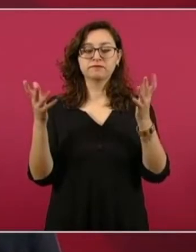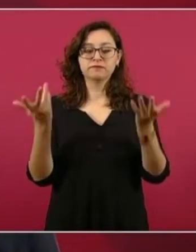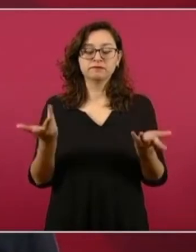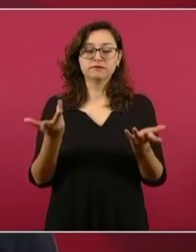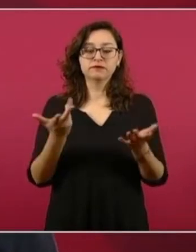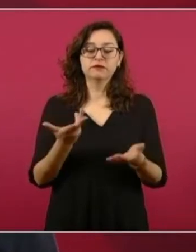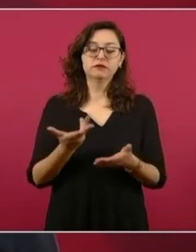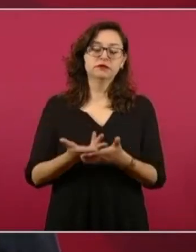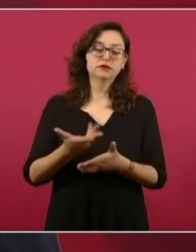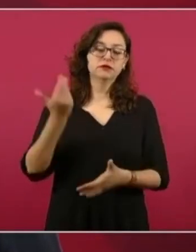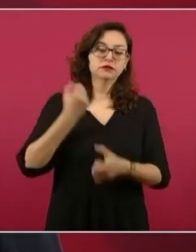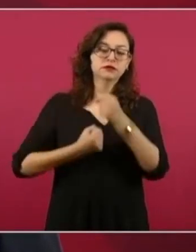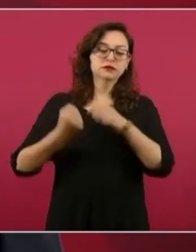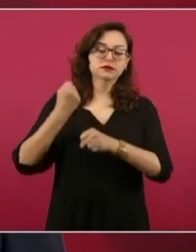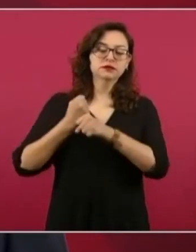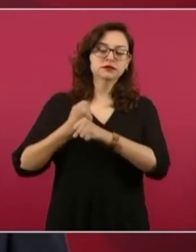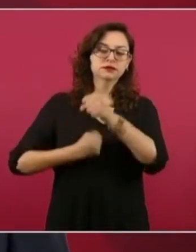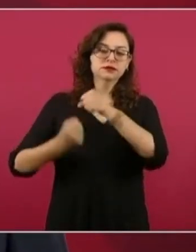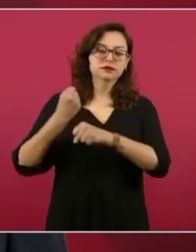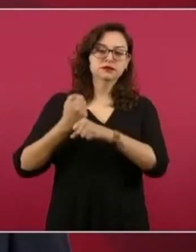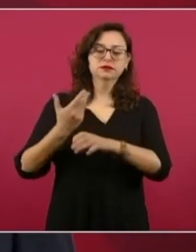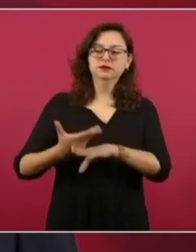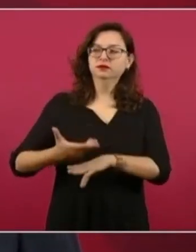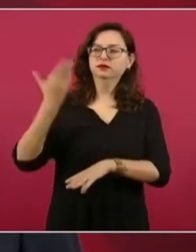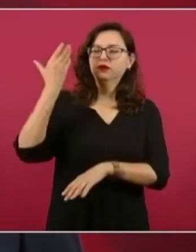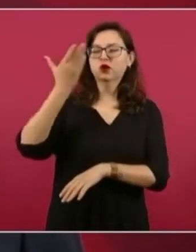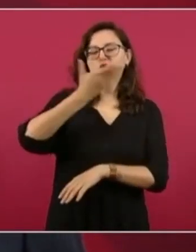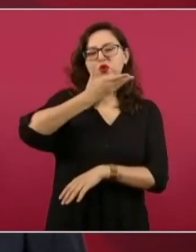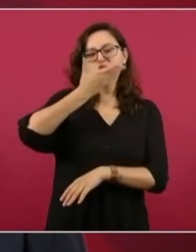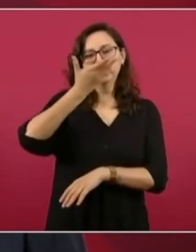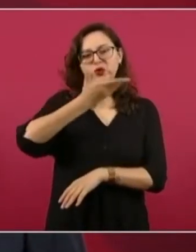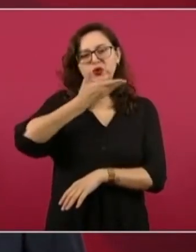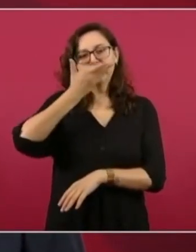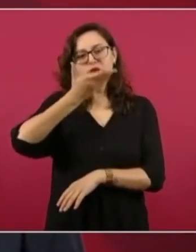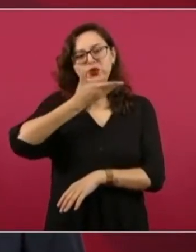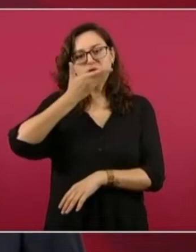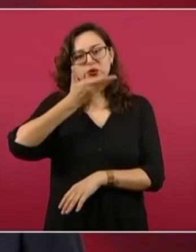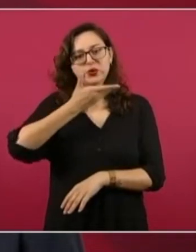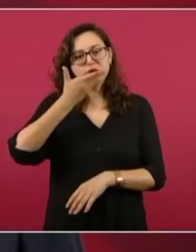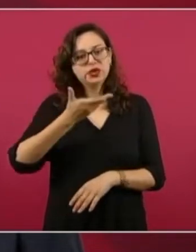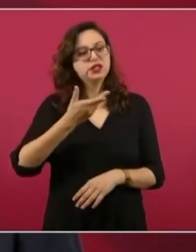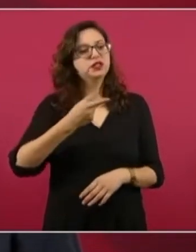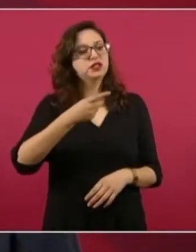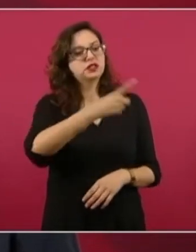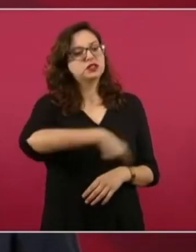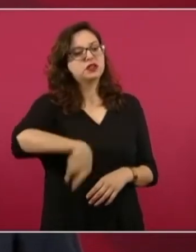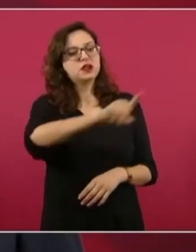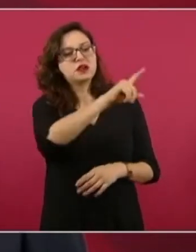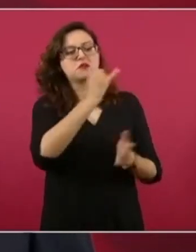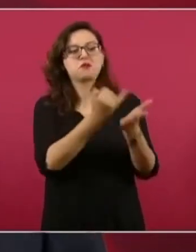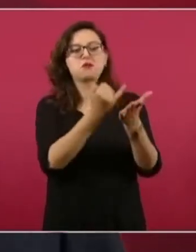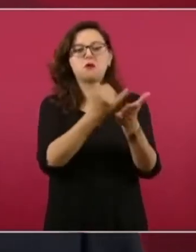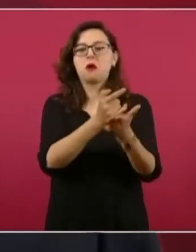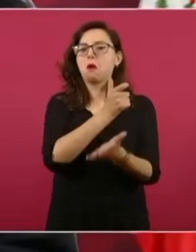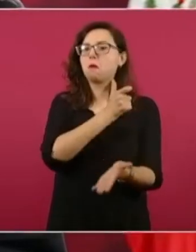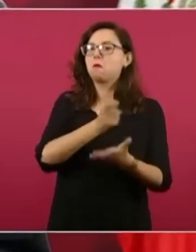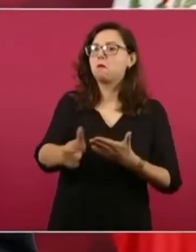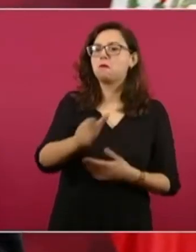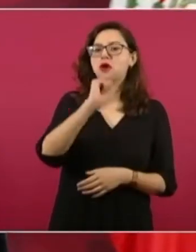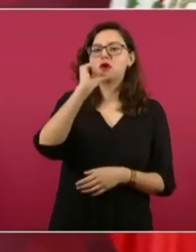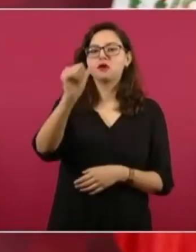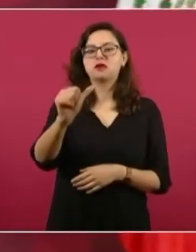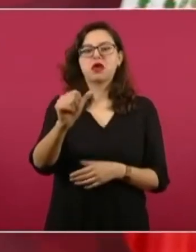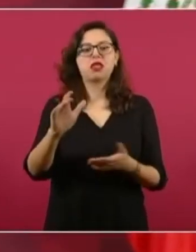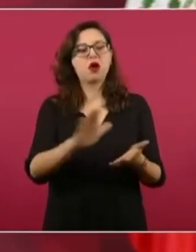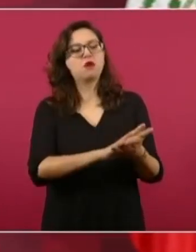de la evasión fiscal y, sobre todo, de